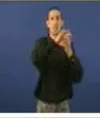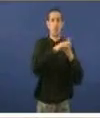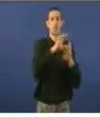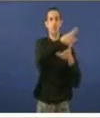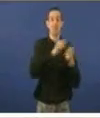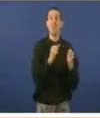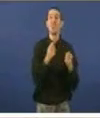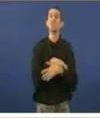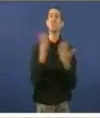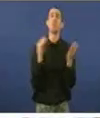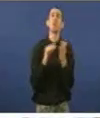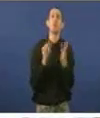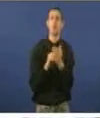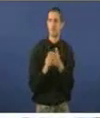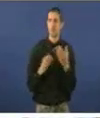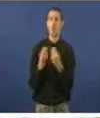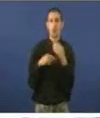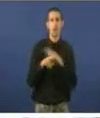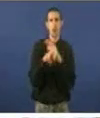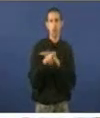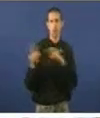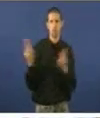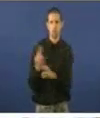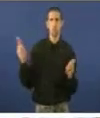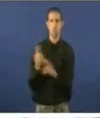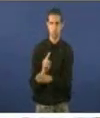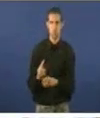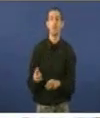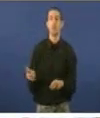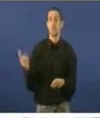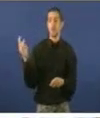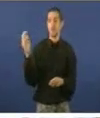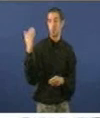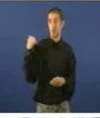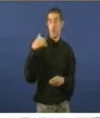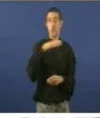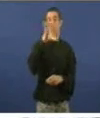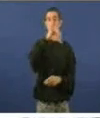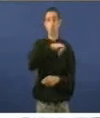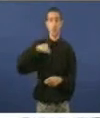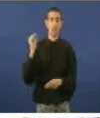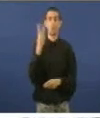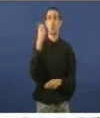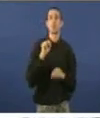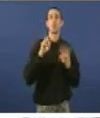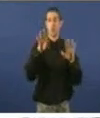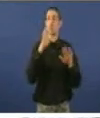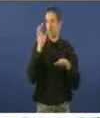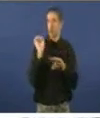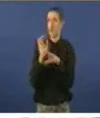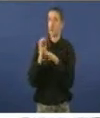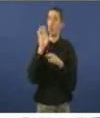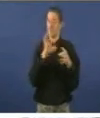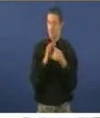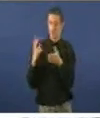pronunciamentos desestimando recursos. Autonómicas de 2009, supoño que daqui vería esta carta, dali vería esta carta que lle acabo de leer,